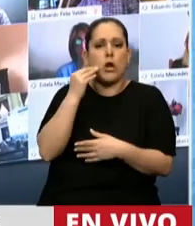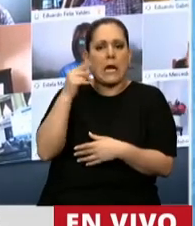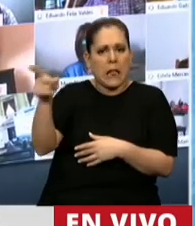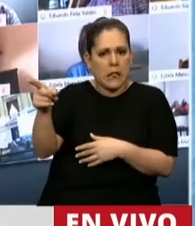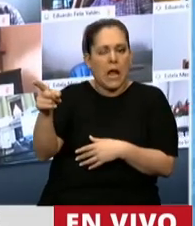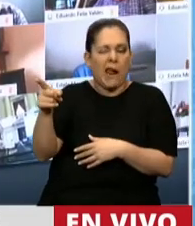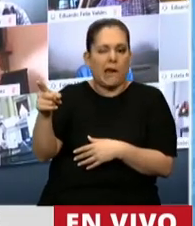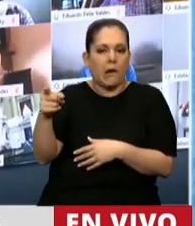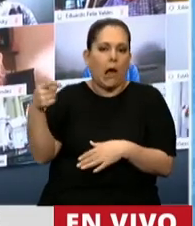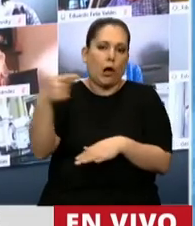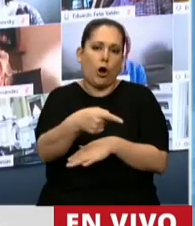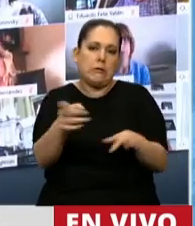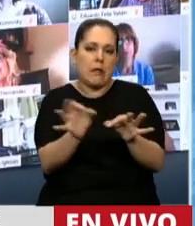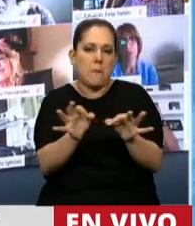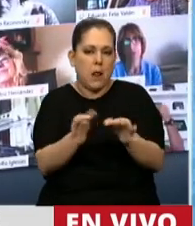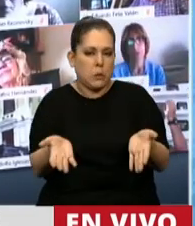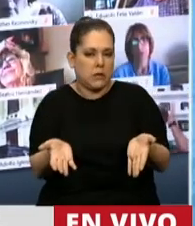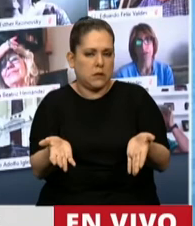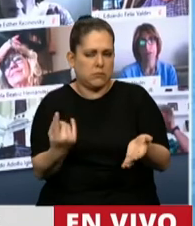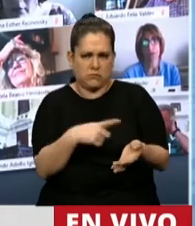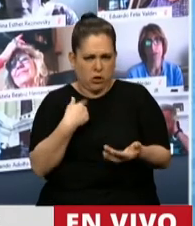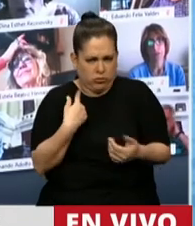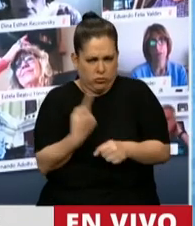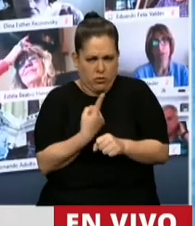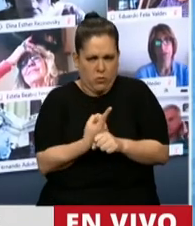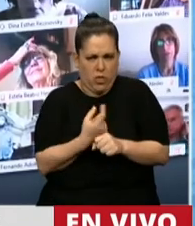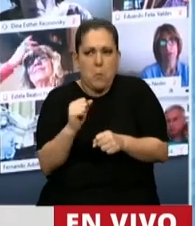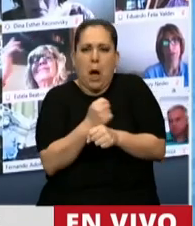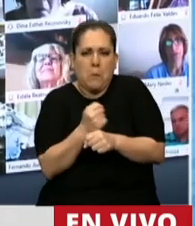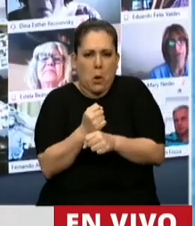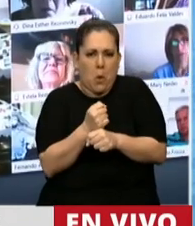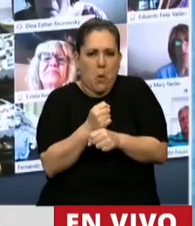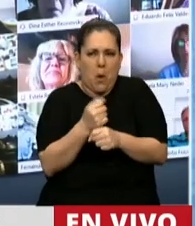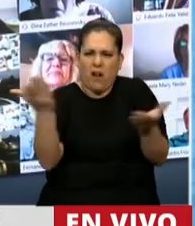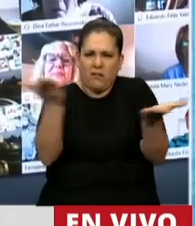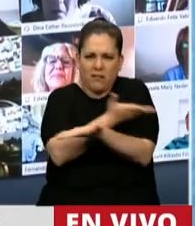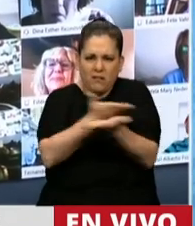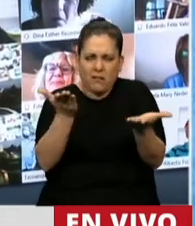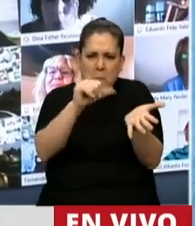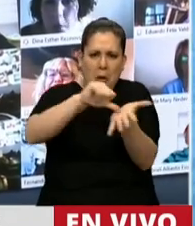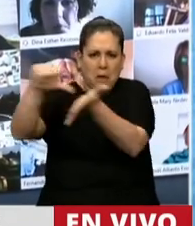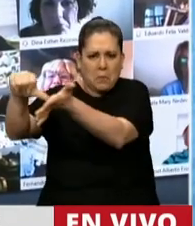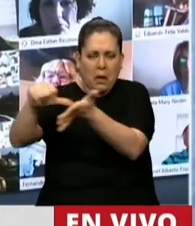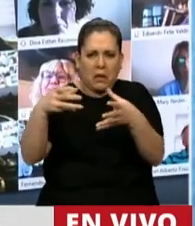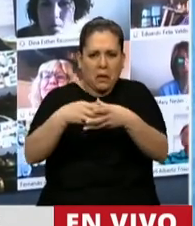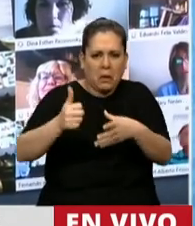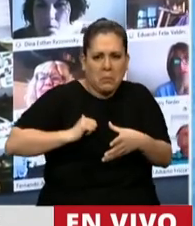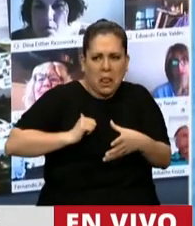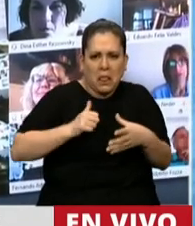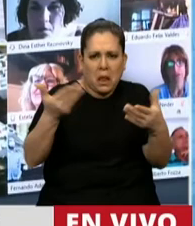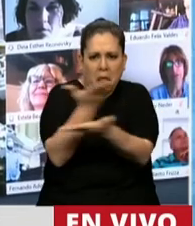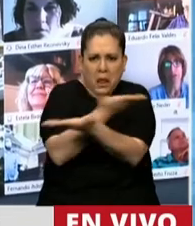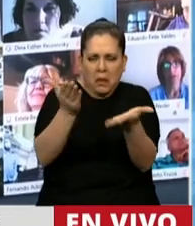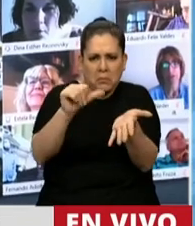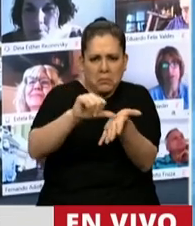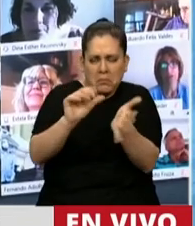Malvinas. Entonces, de ninguna manera nosotros podemos aprobar estos ejercicios que nos traen aquí, que además van a costarle